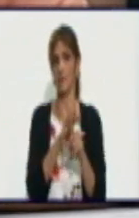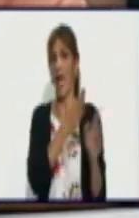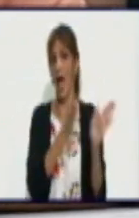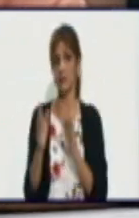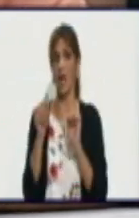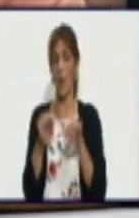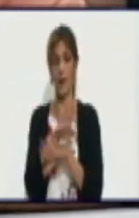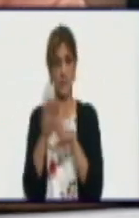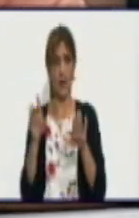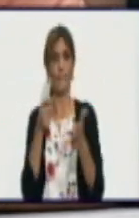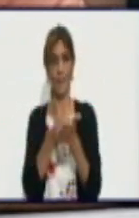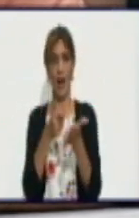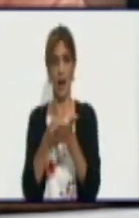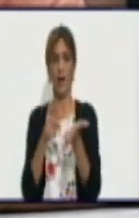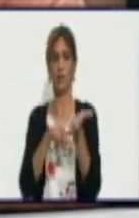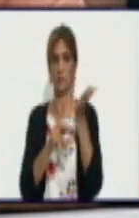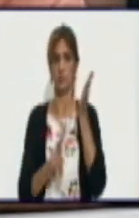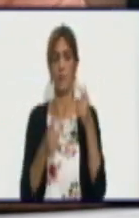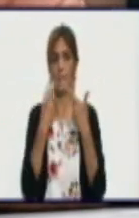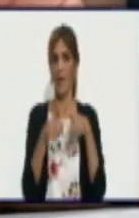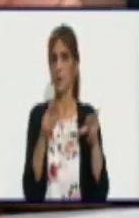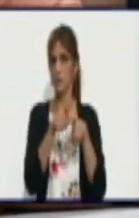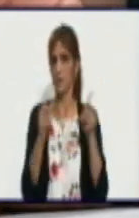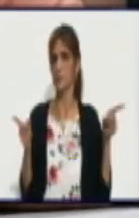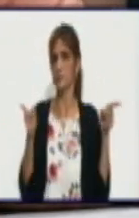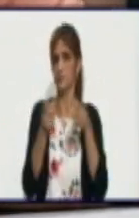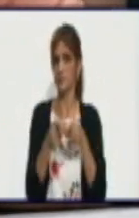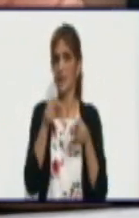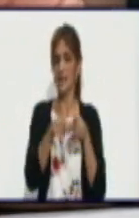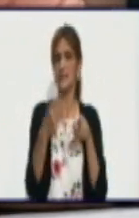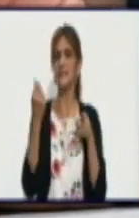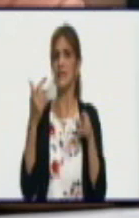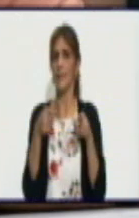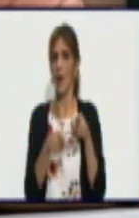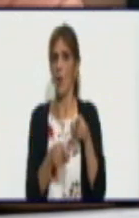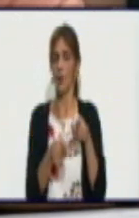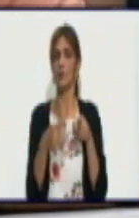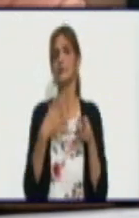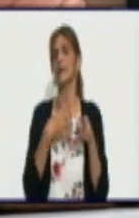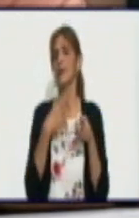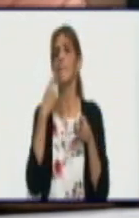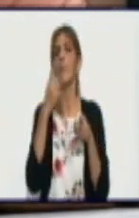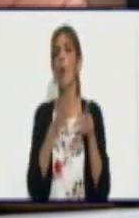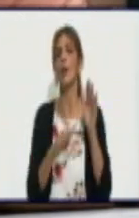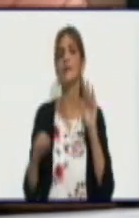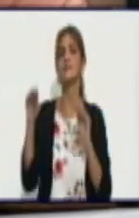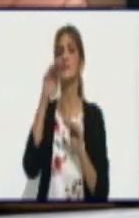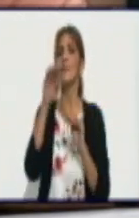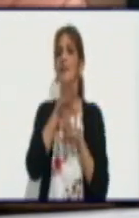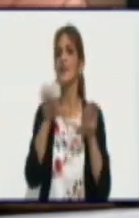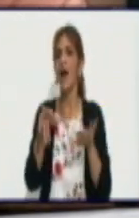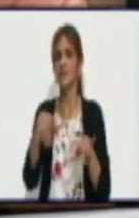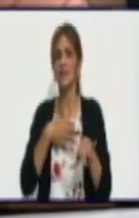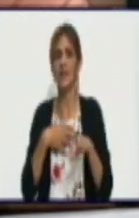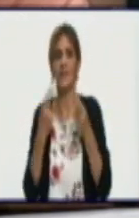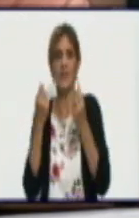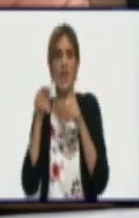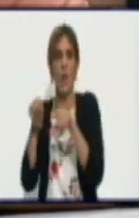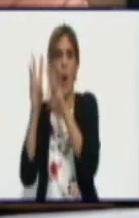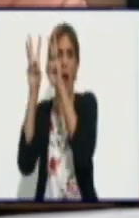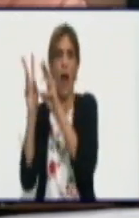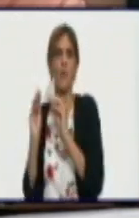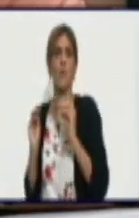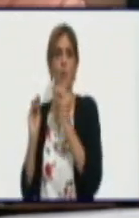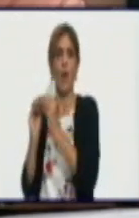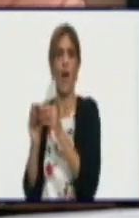ese valor. Es decir, tienen por encima en la empresa eléctrica un nivel de dinero cada uno de los productores. Ahora